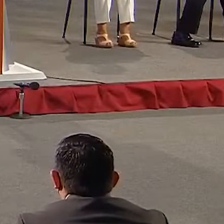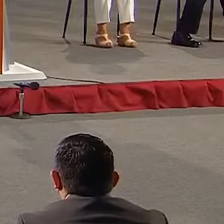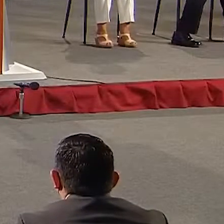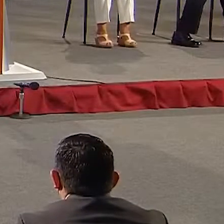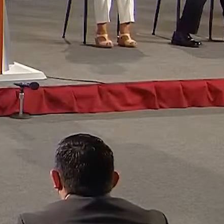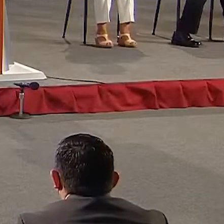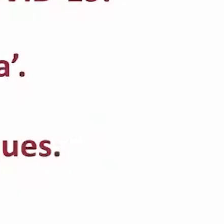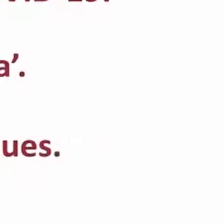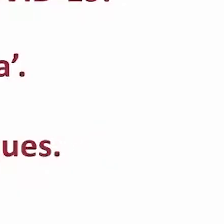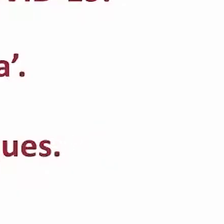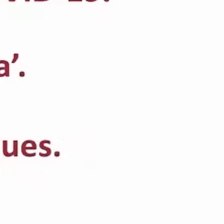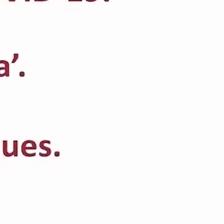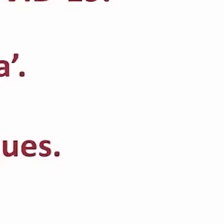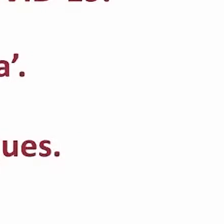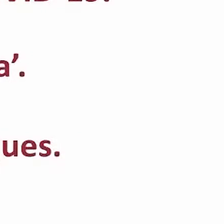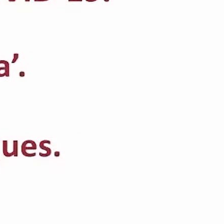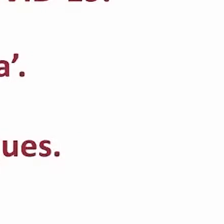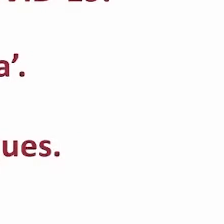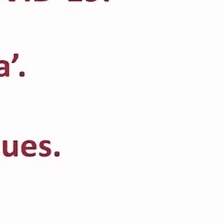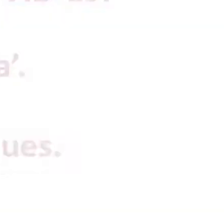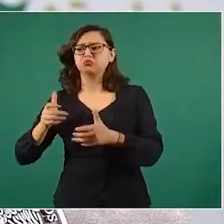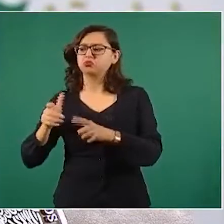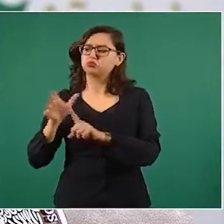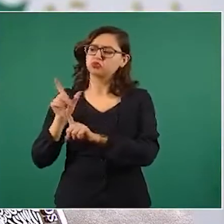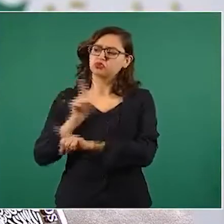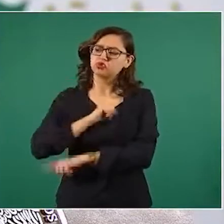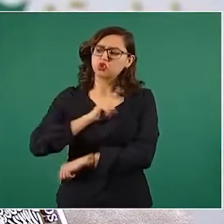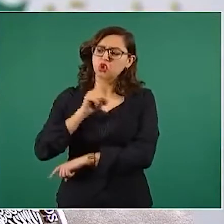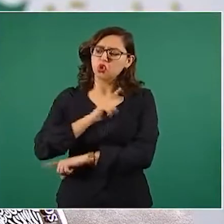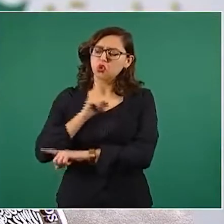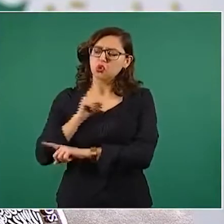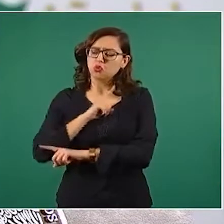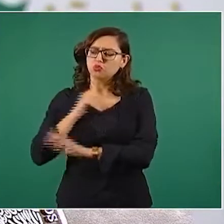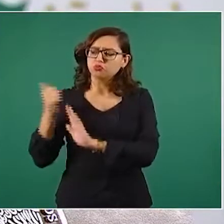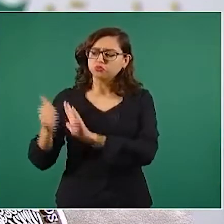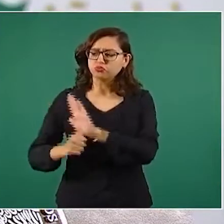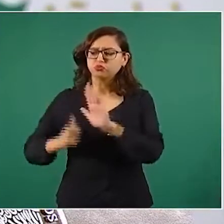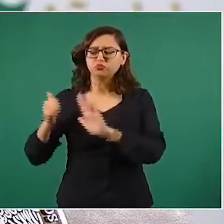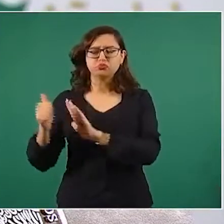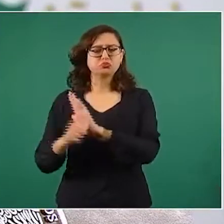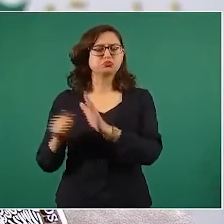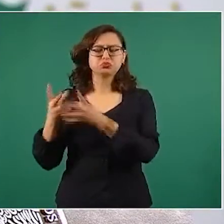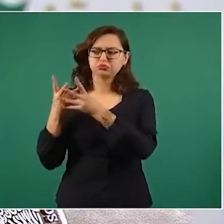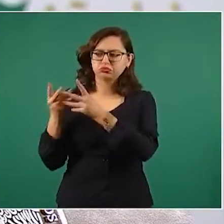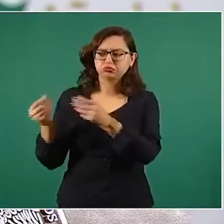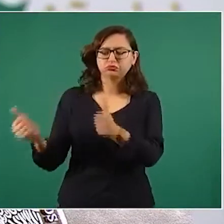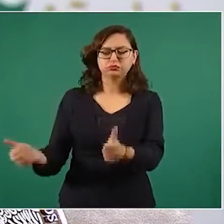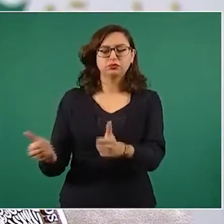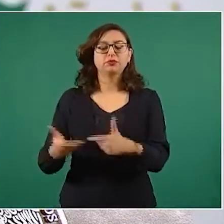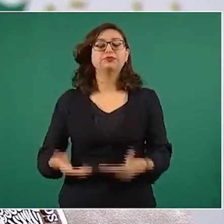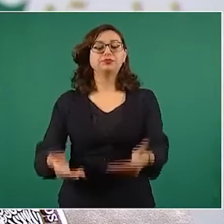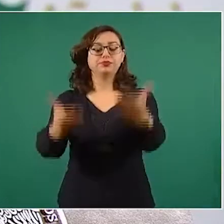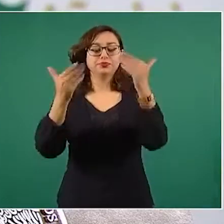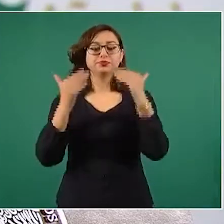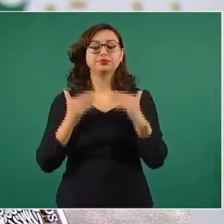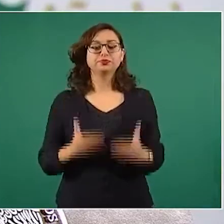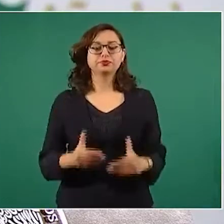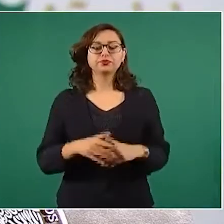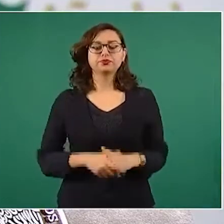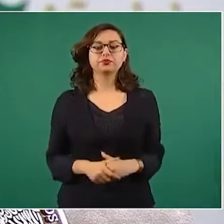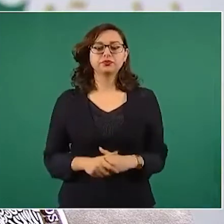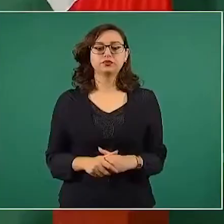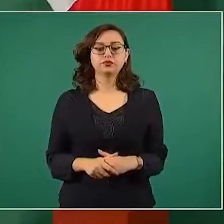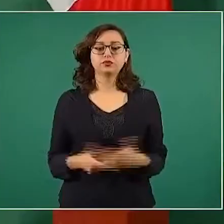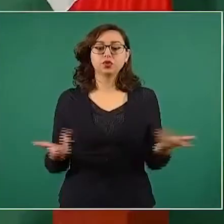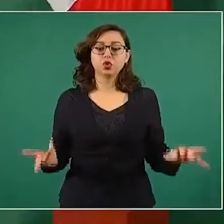llevar a una mala evolución de la enfermedad. Ahora, en la siguiente hay tres recomendaciones adicionales. Si